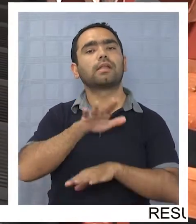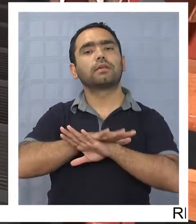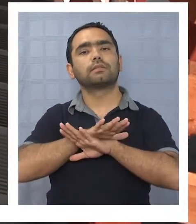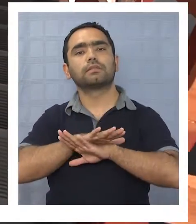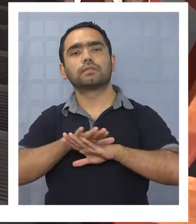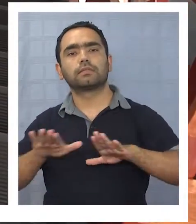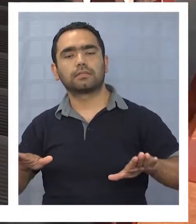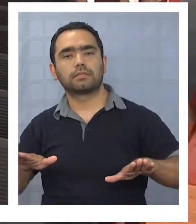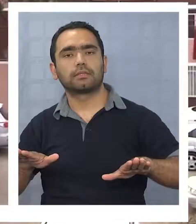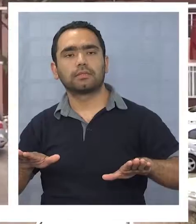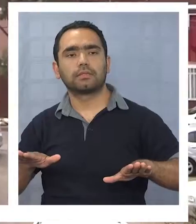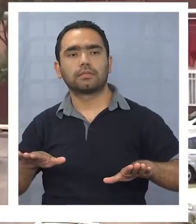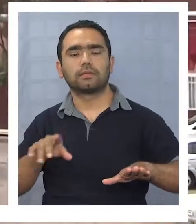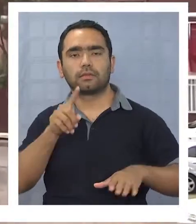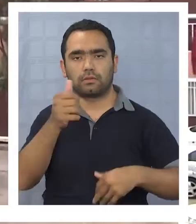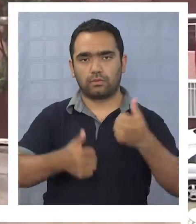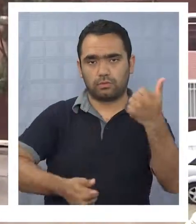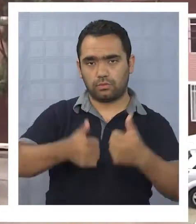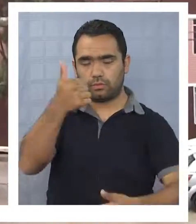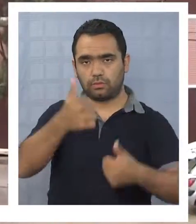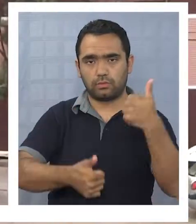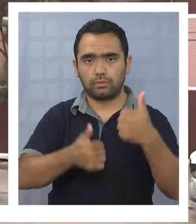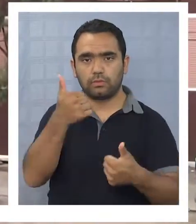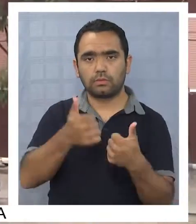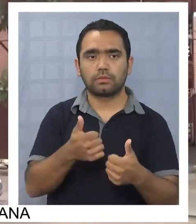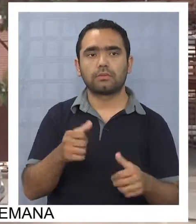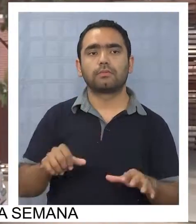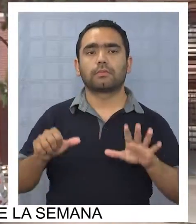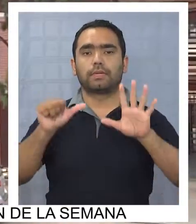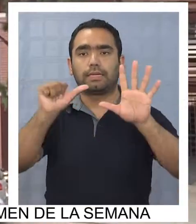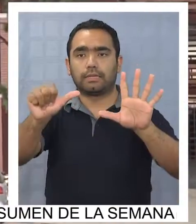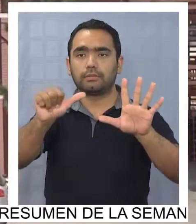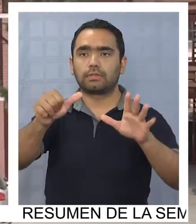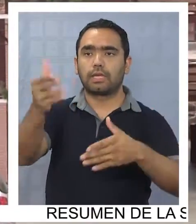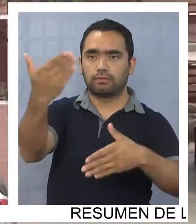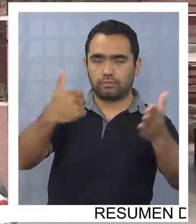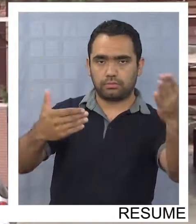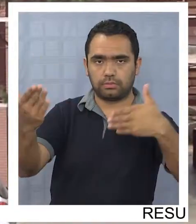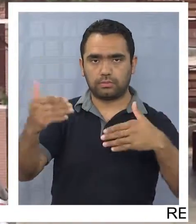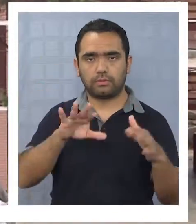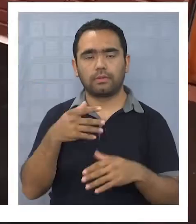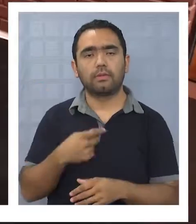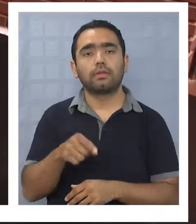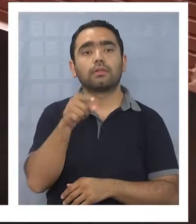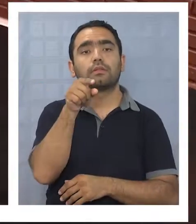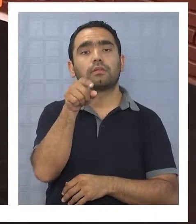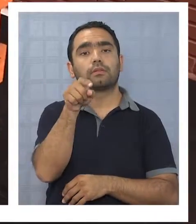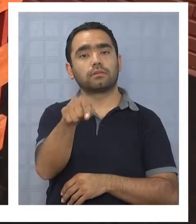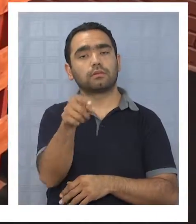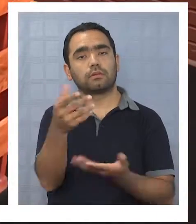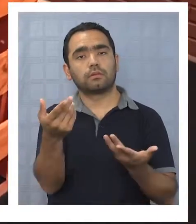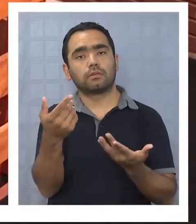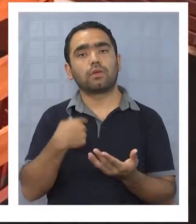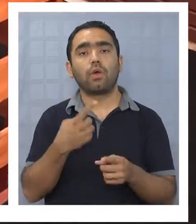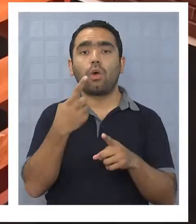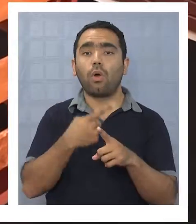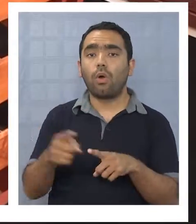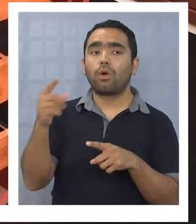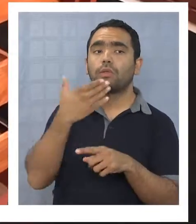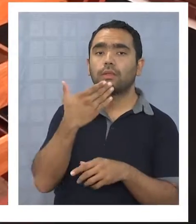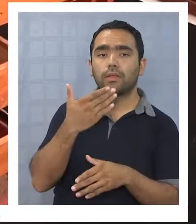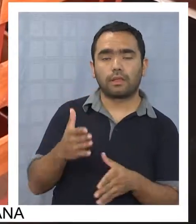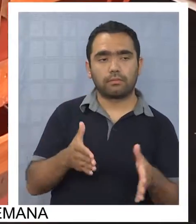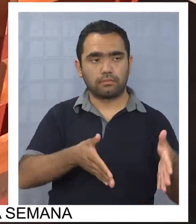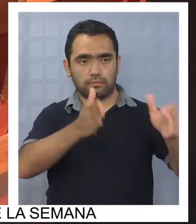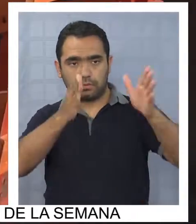el concurso del llamado para los 6 restantes. Otro de los conjuntos habitacionales en pleno proceso